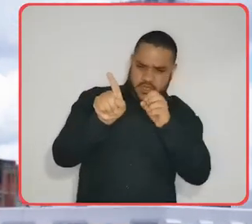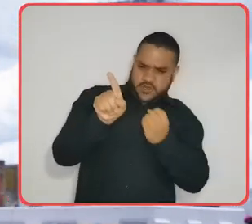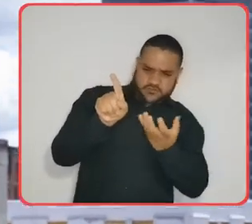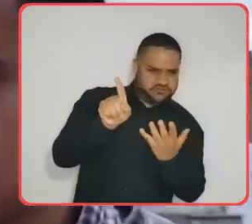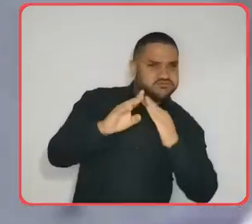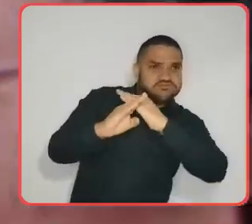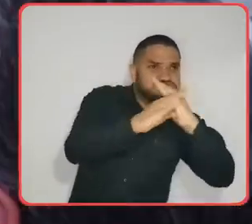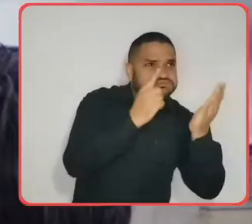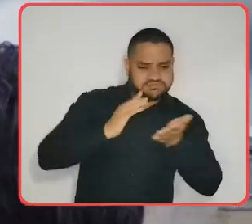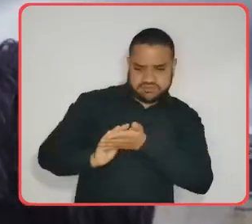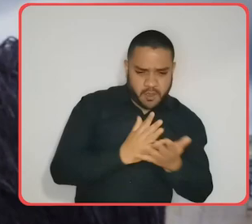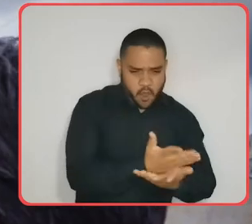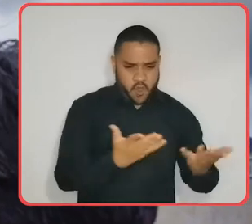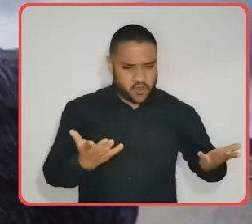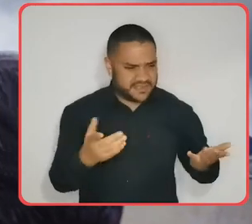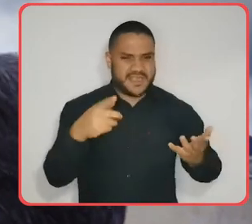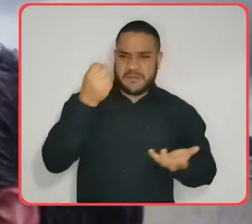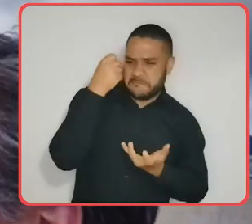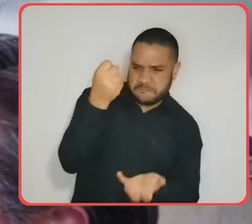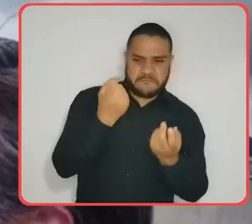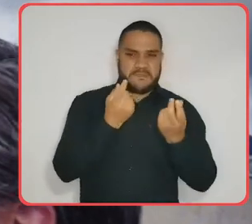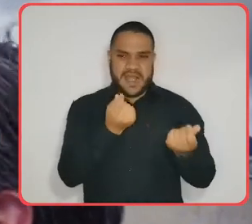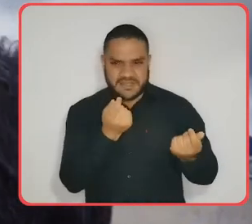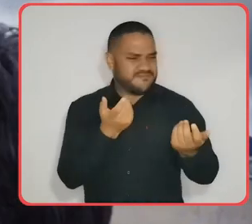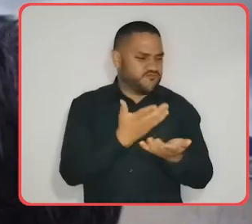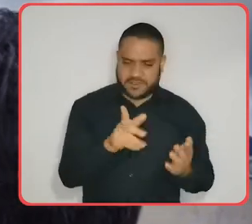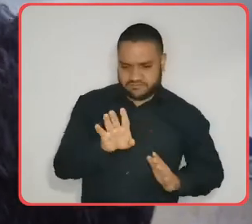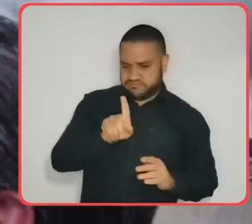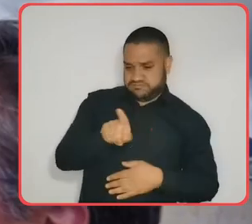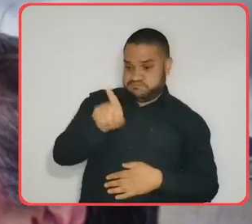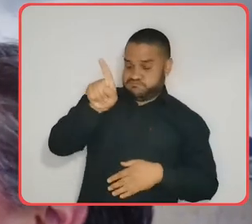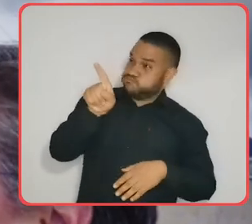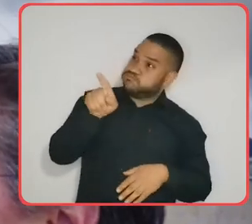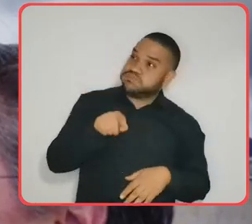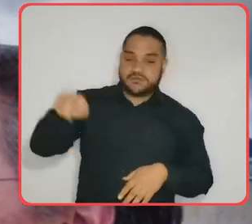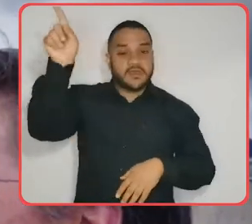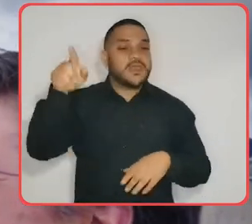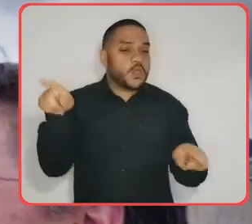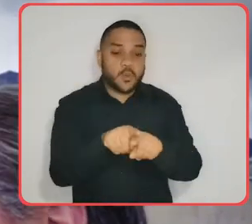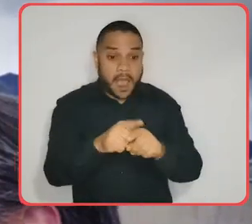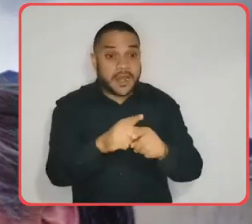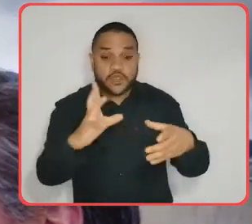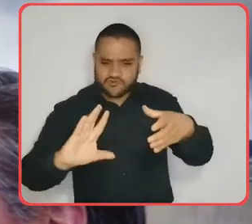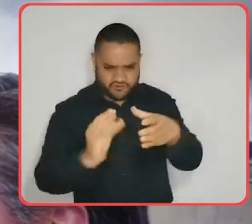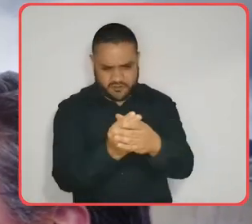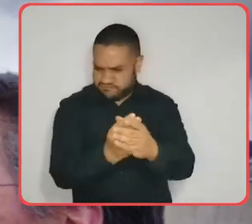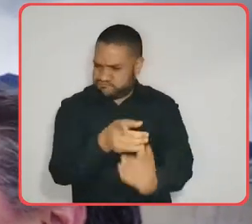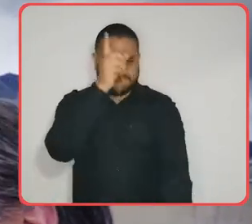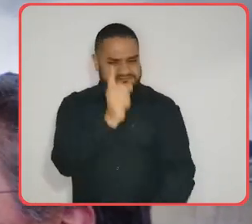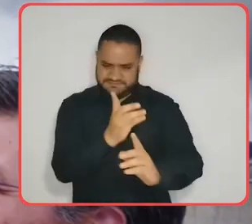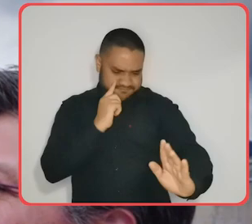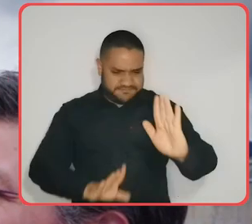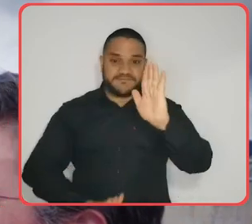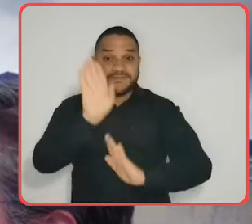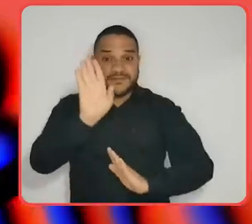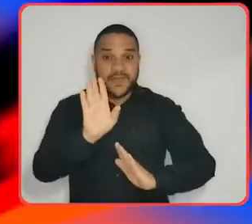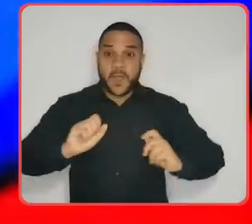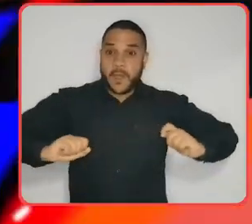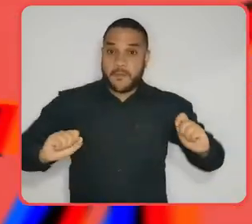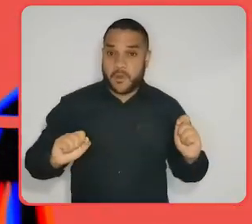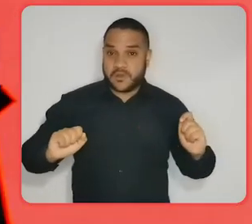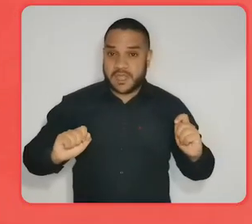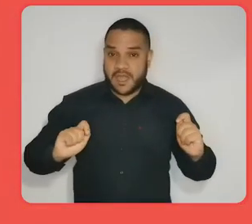toda la gasolina, con todo el blindaje regulatorio, financiero, con todo el rigor técnico, para que esa inclusión sea imparable.